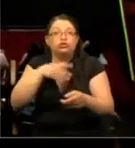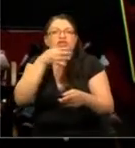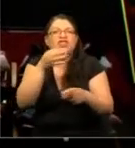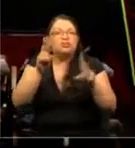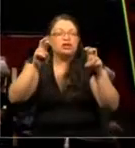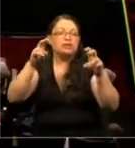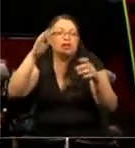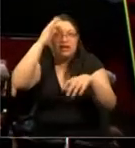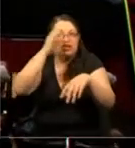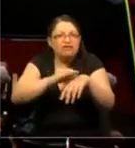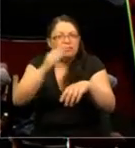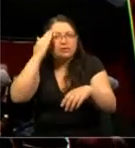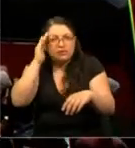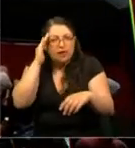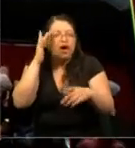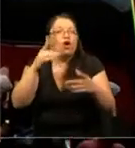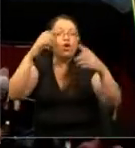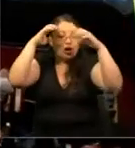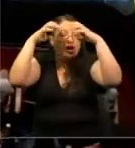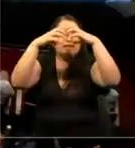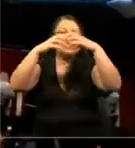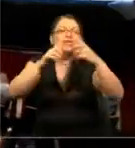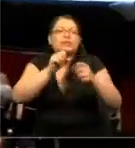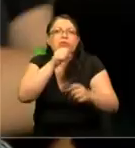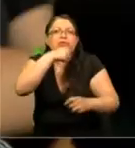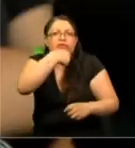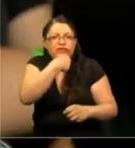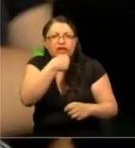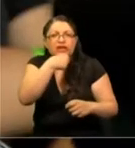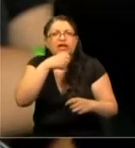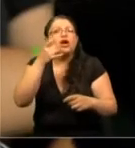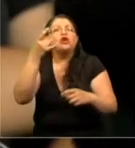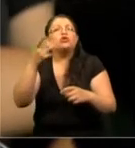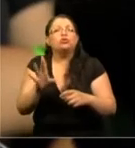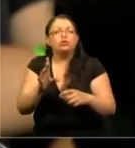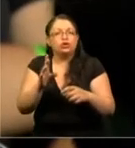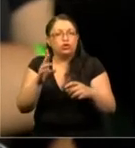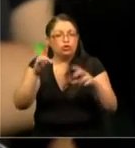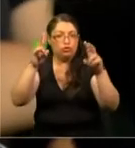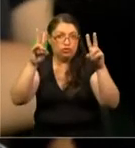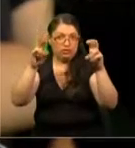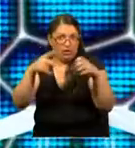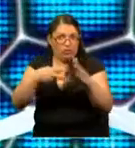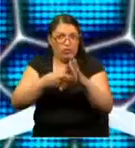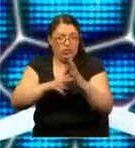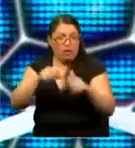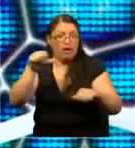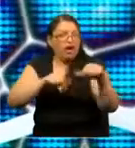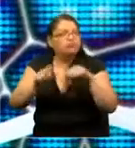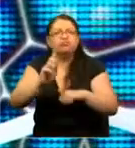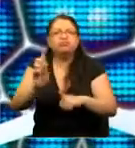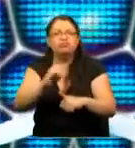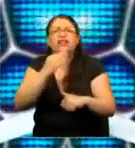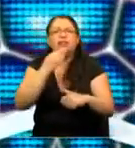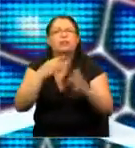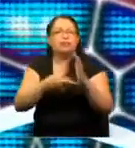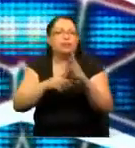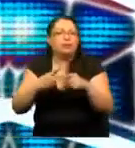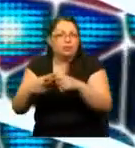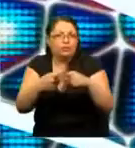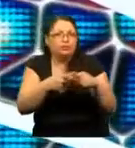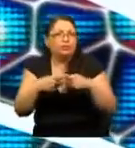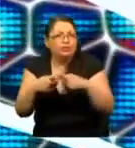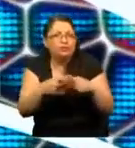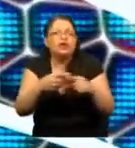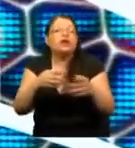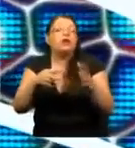demencias, cuando hablamos de envejecimiento cerebral, no solamente un problema científico, sino que es un problema social, un problema